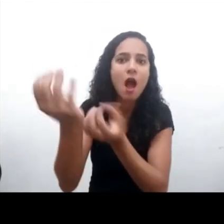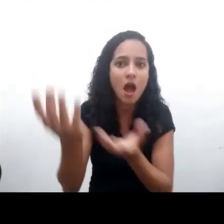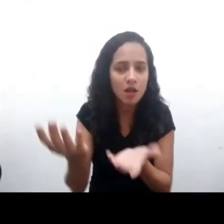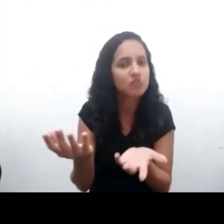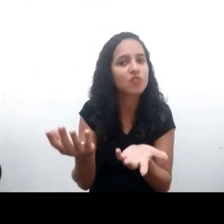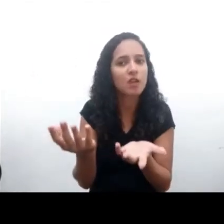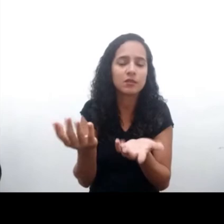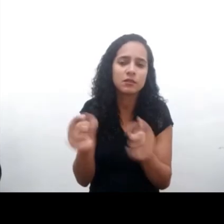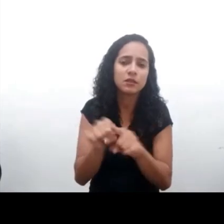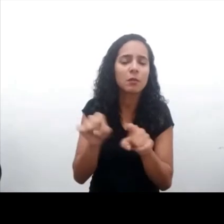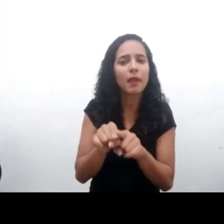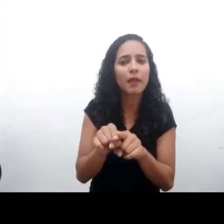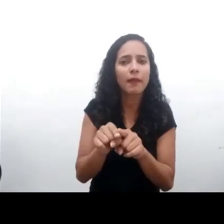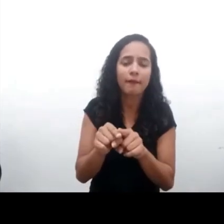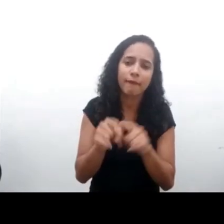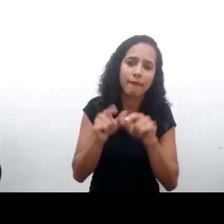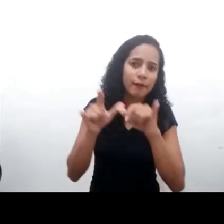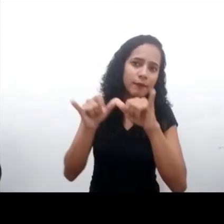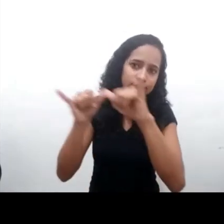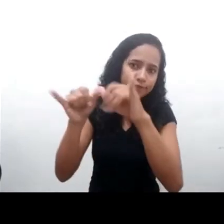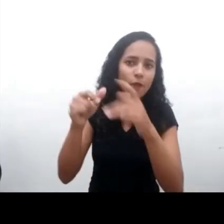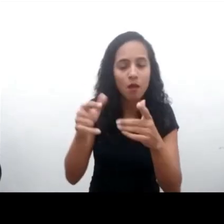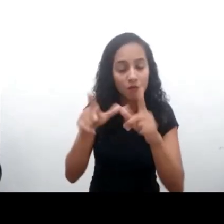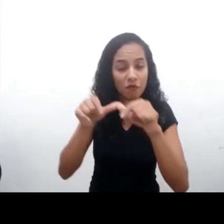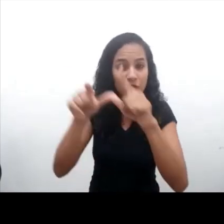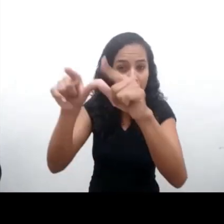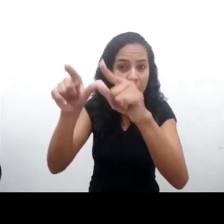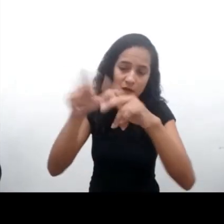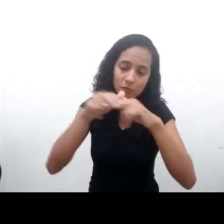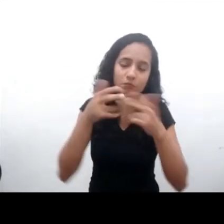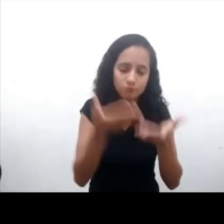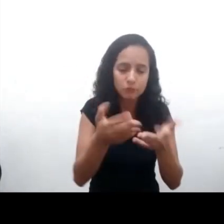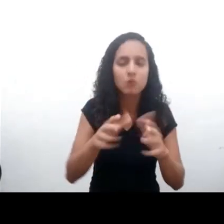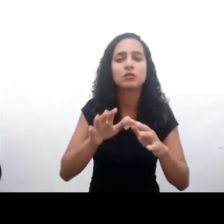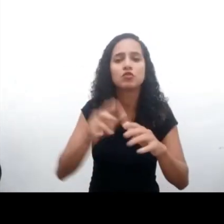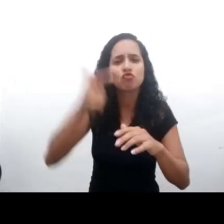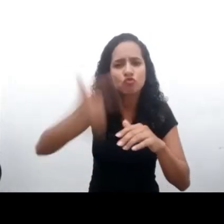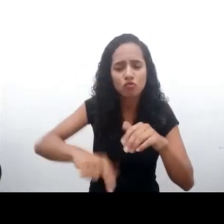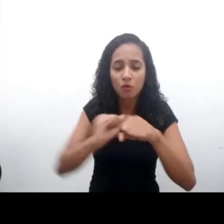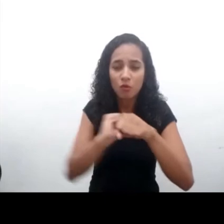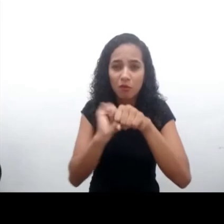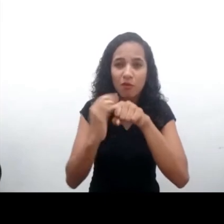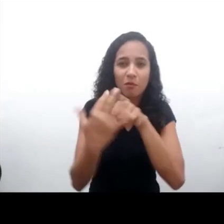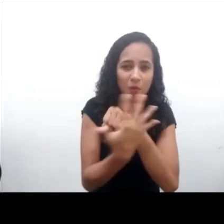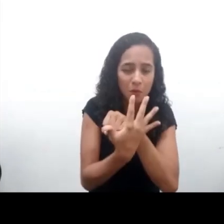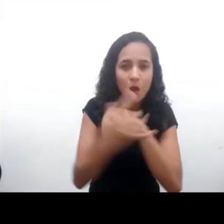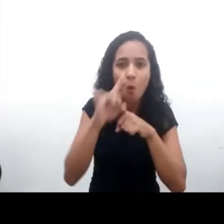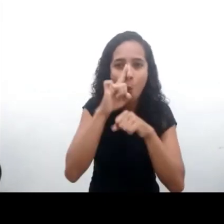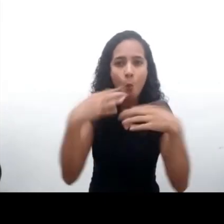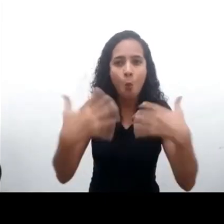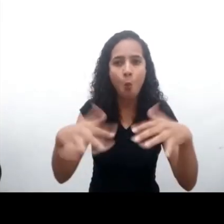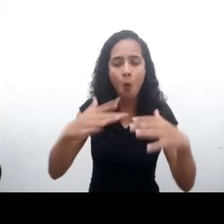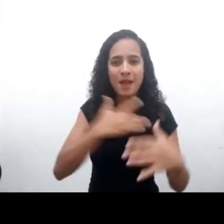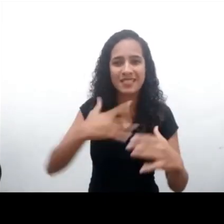situación. Pero, a su vez, la pandemia, la crisis sanitaria global, potenció como nunca antes las